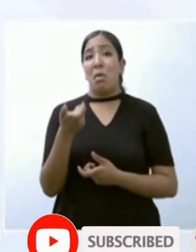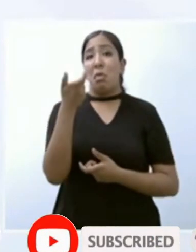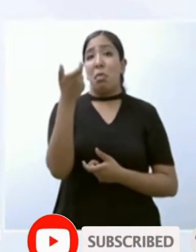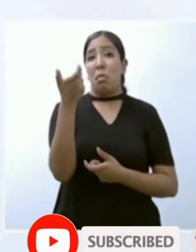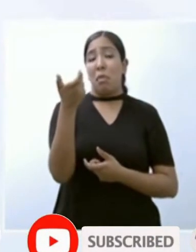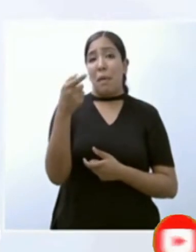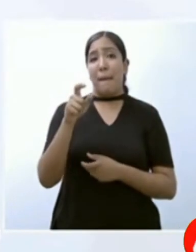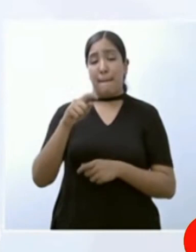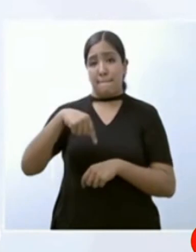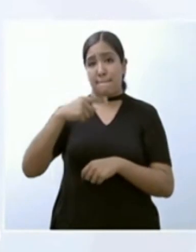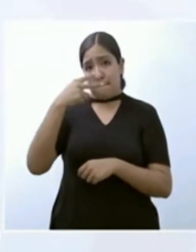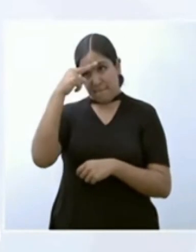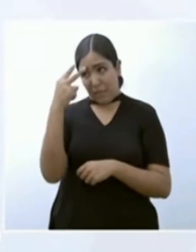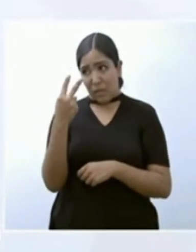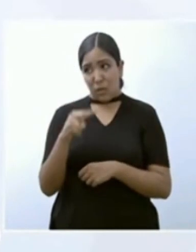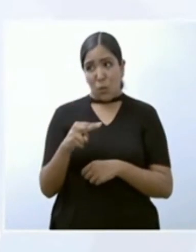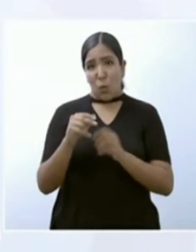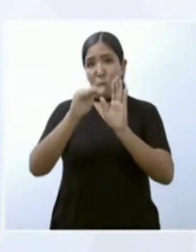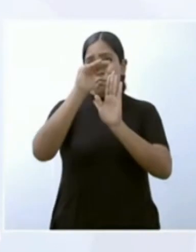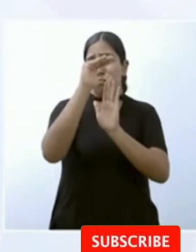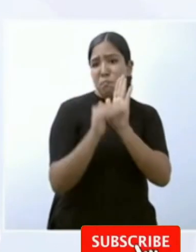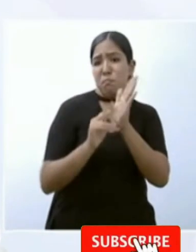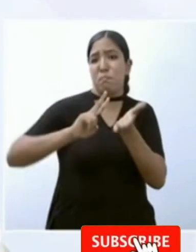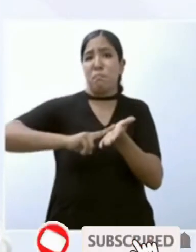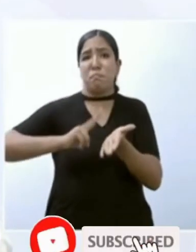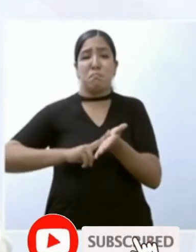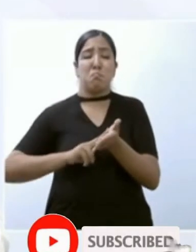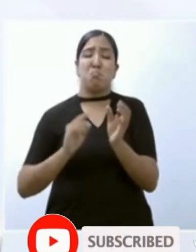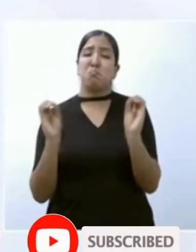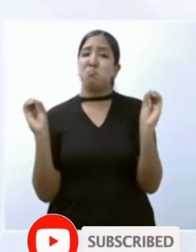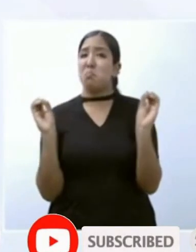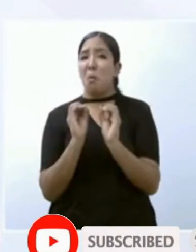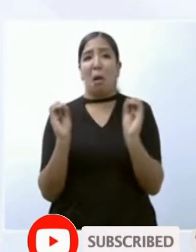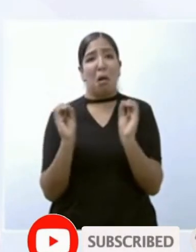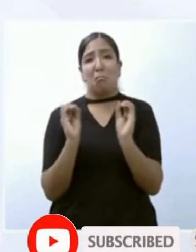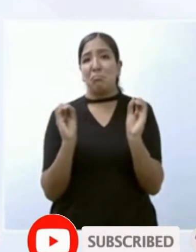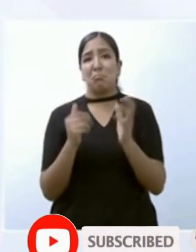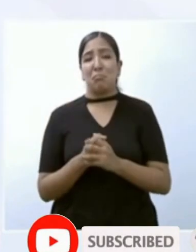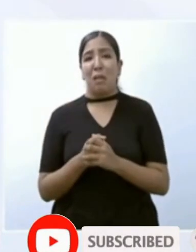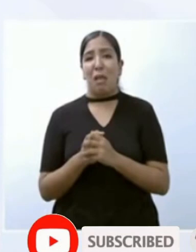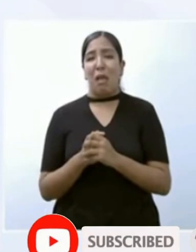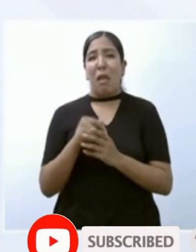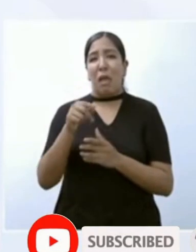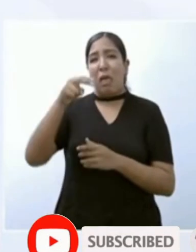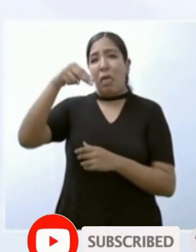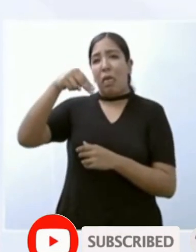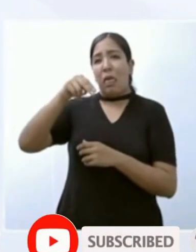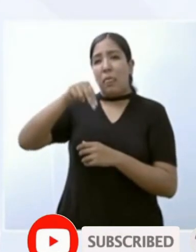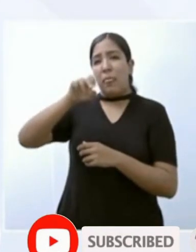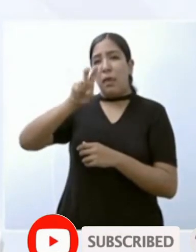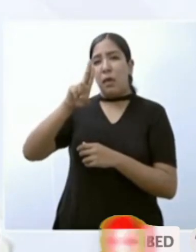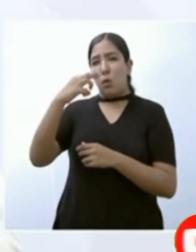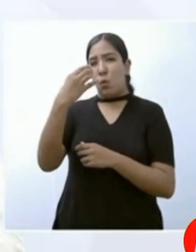hoy aparece en el New York Times de que México es el país